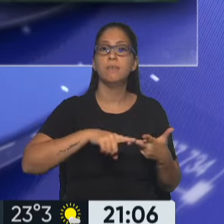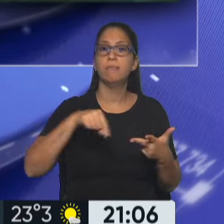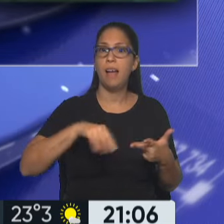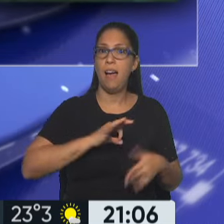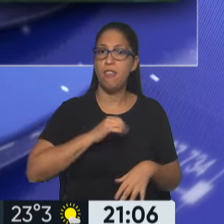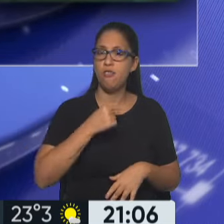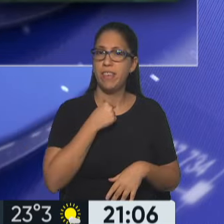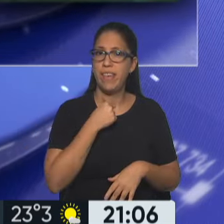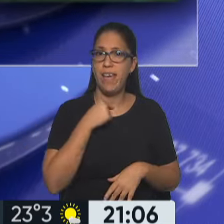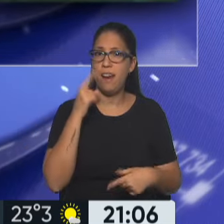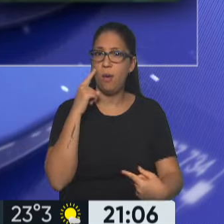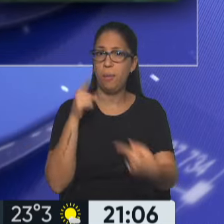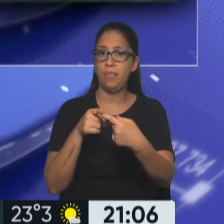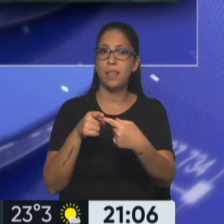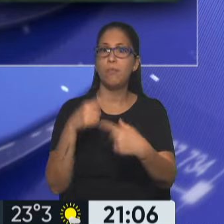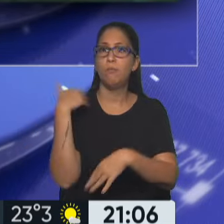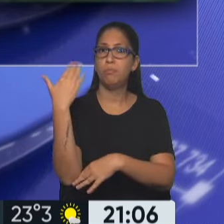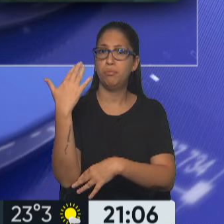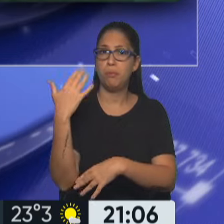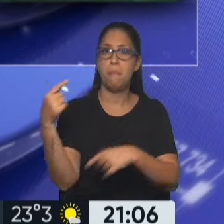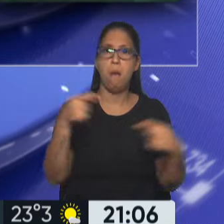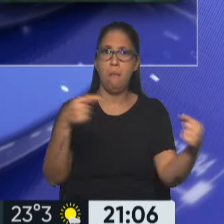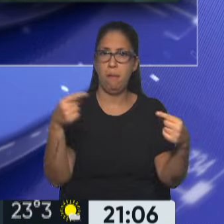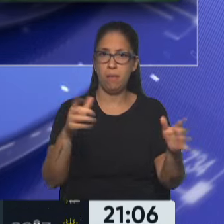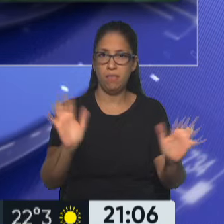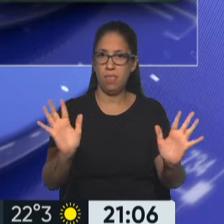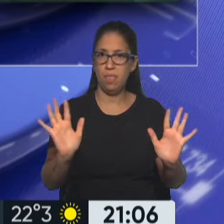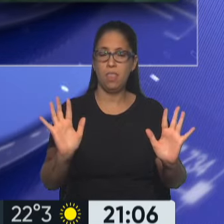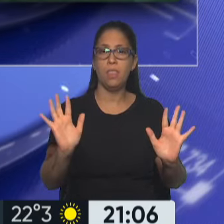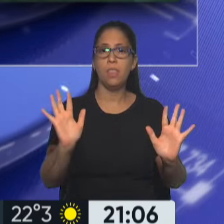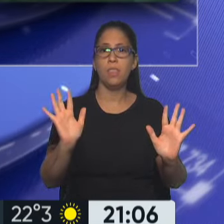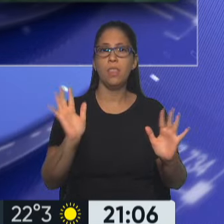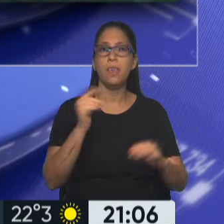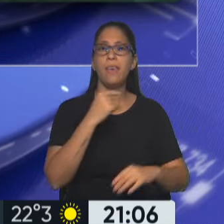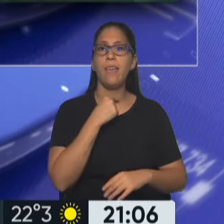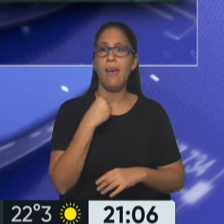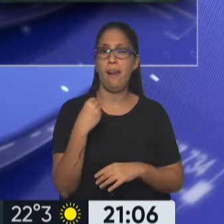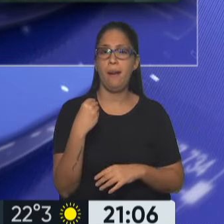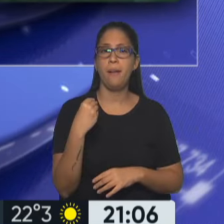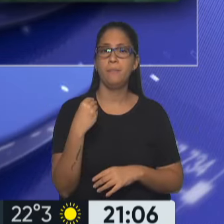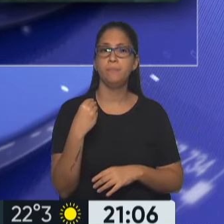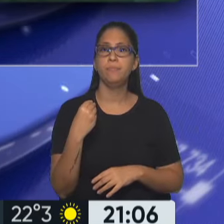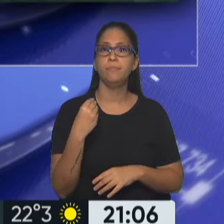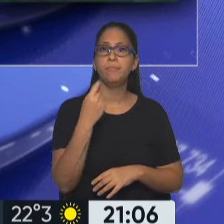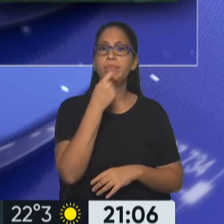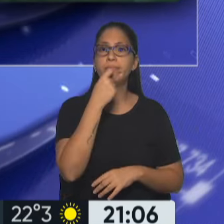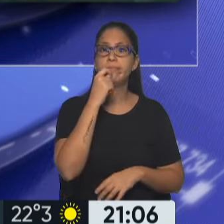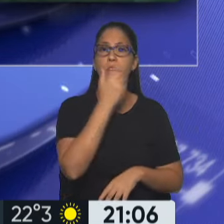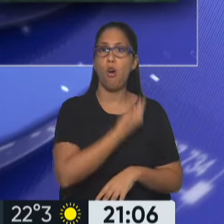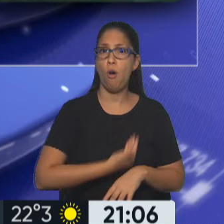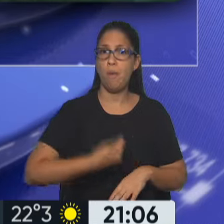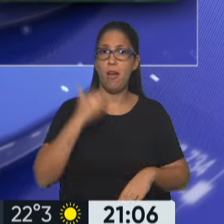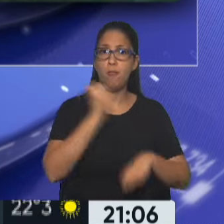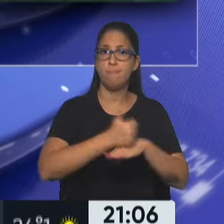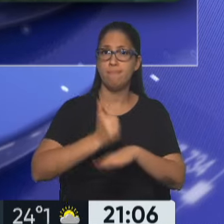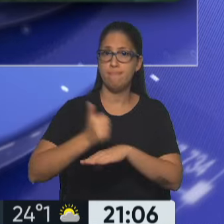se busca una discusión con menor frontalidad. Tenemos que tener en cuenta que hubo varias ausencias por parte del gobierno de